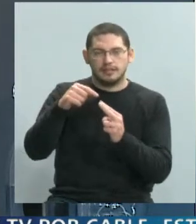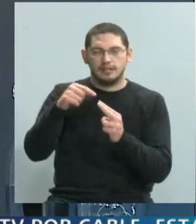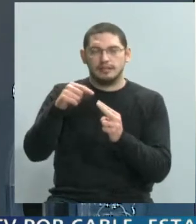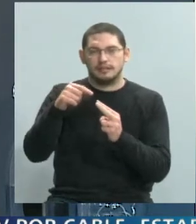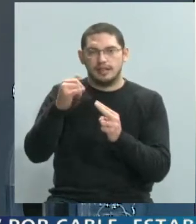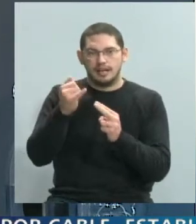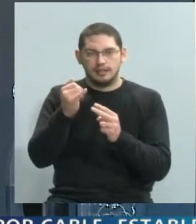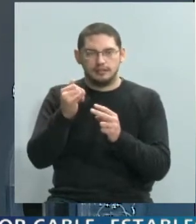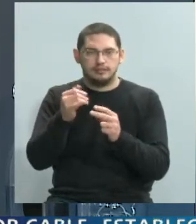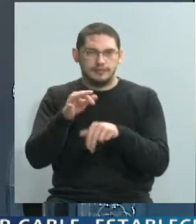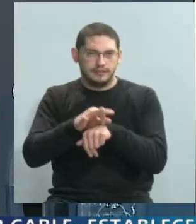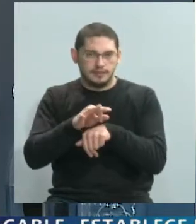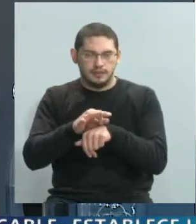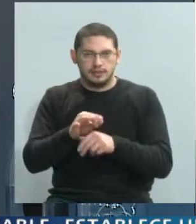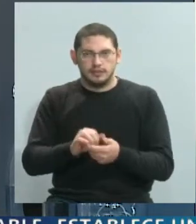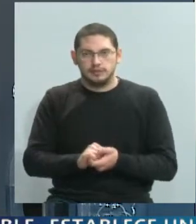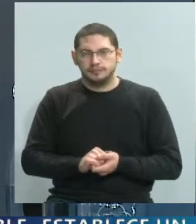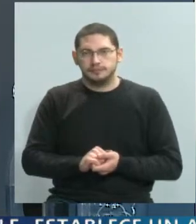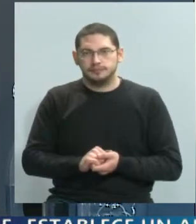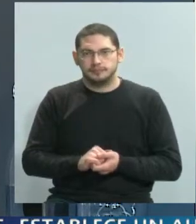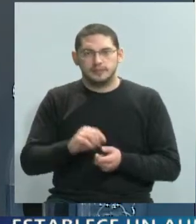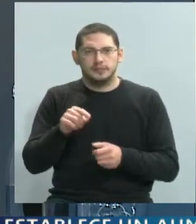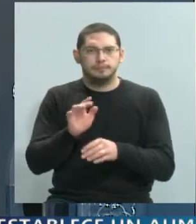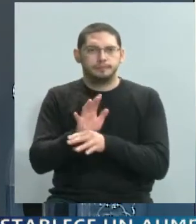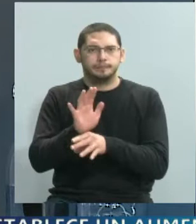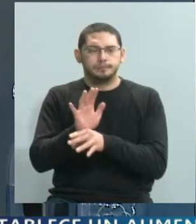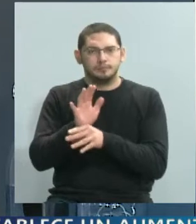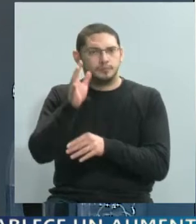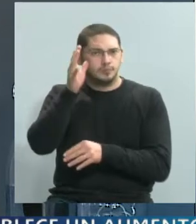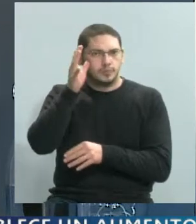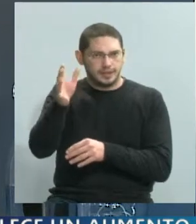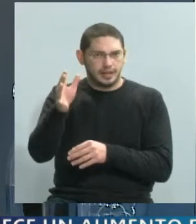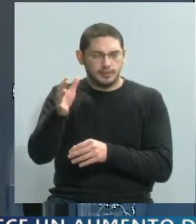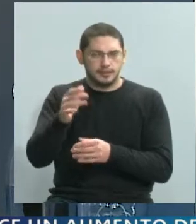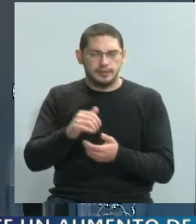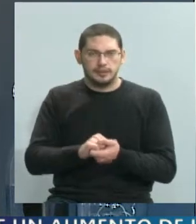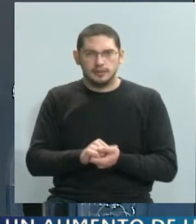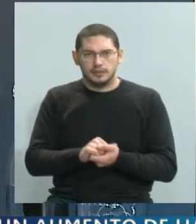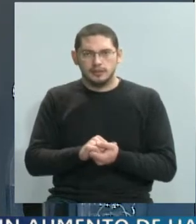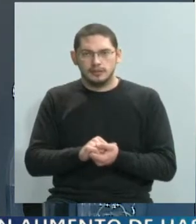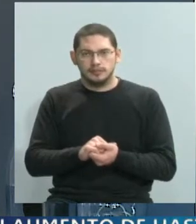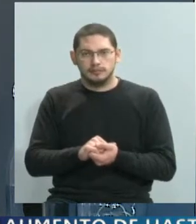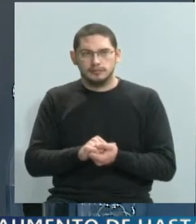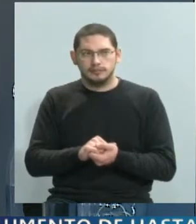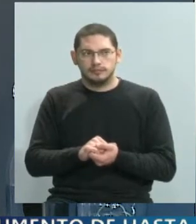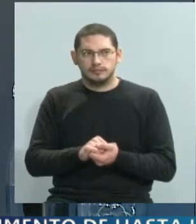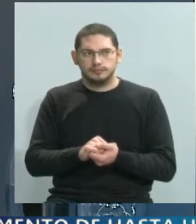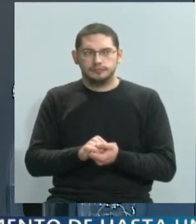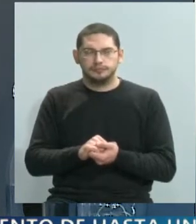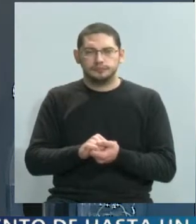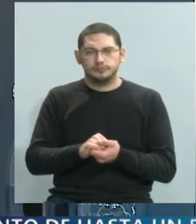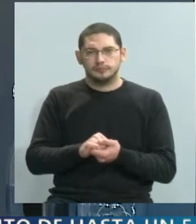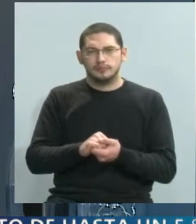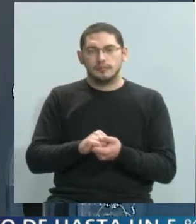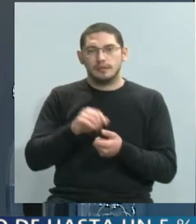Es una forma bastante grave, bastante severa, donde los cuidadores o las